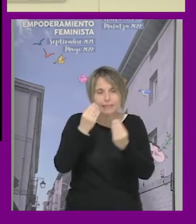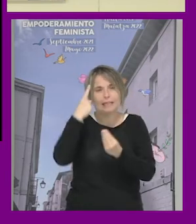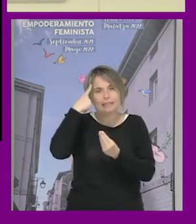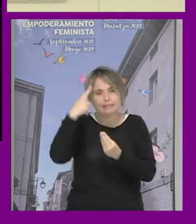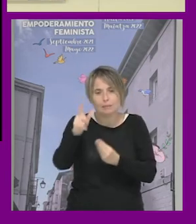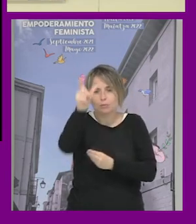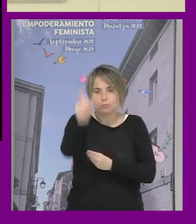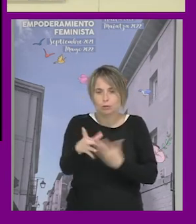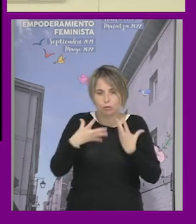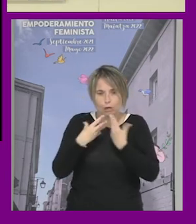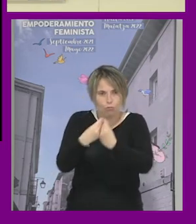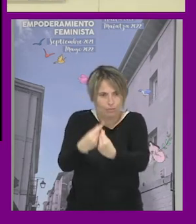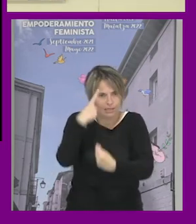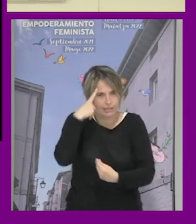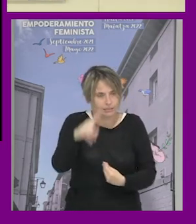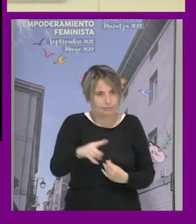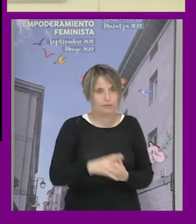acompañar a estas personas